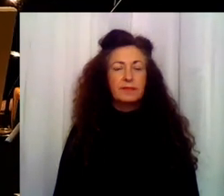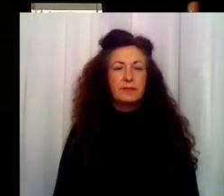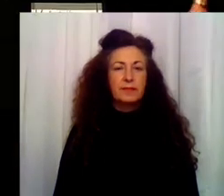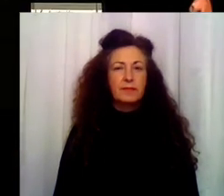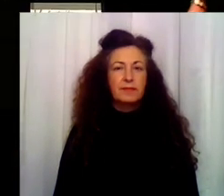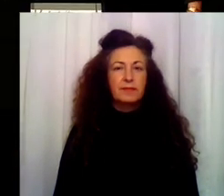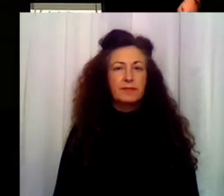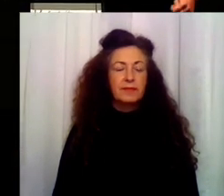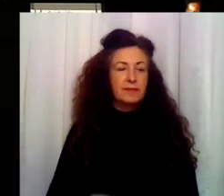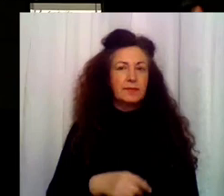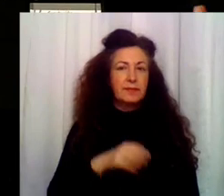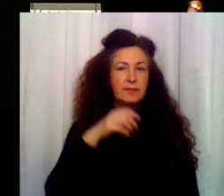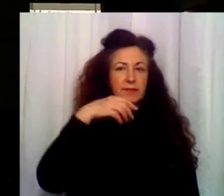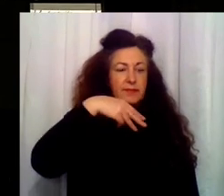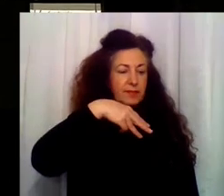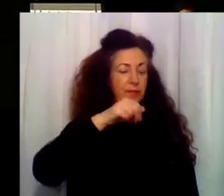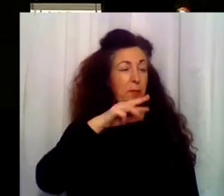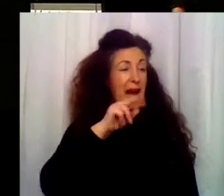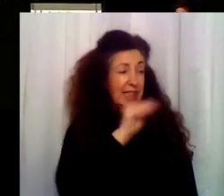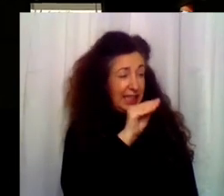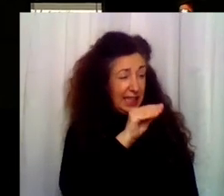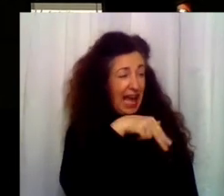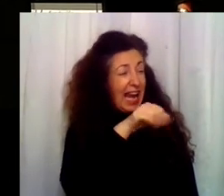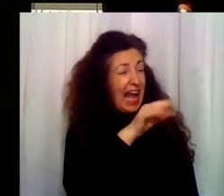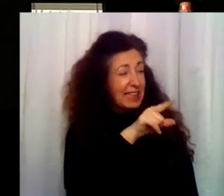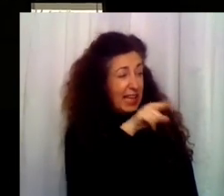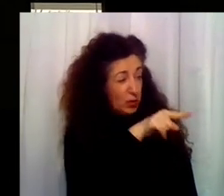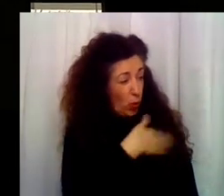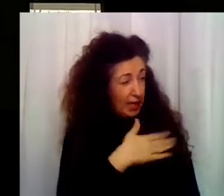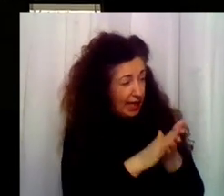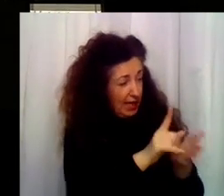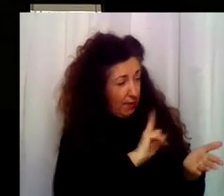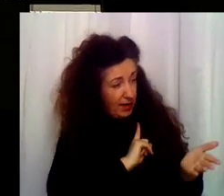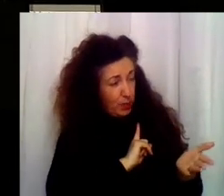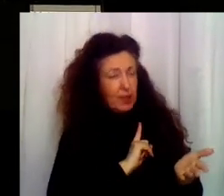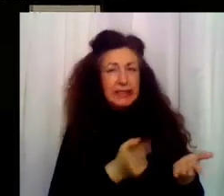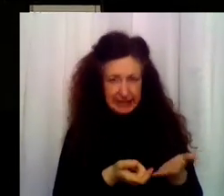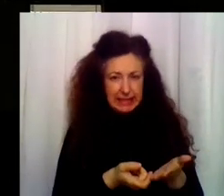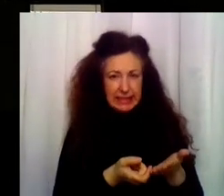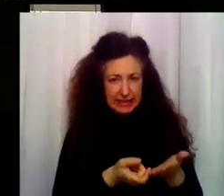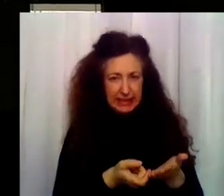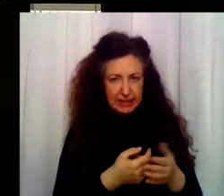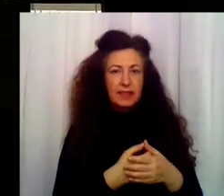Natalia. Hola, Martina. Me han dicho que querías hablar conmigo. Sí, sí. ¿Quieres probar una? Sí, claro.